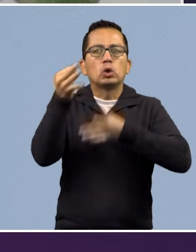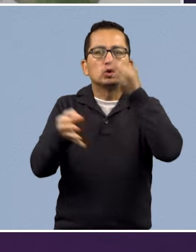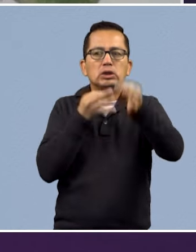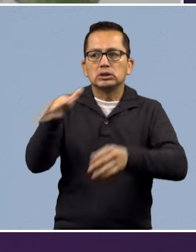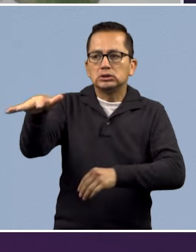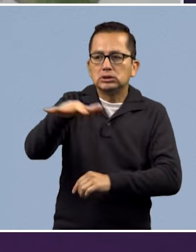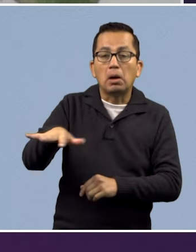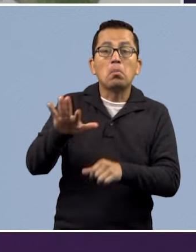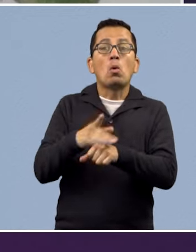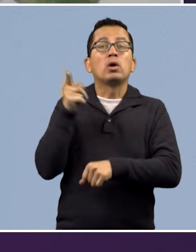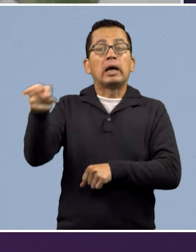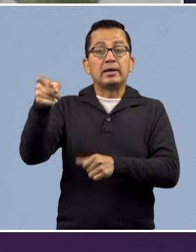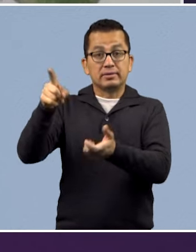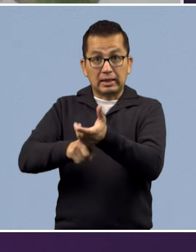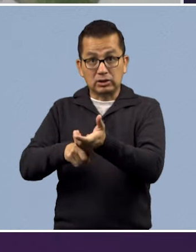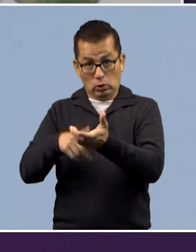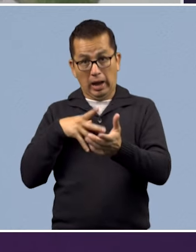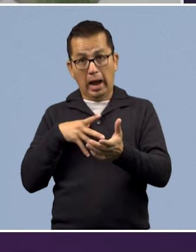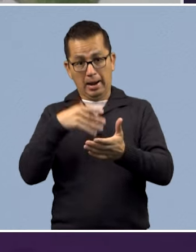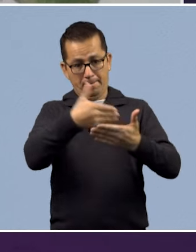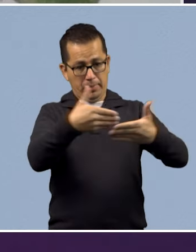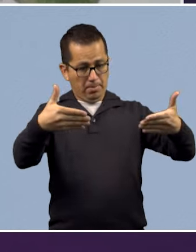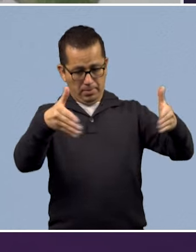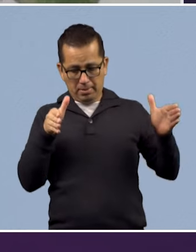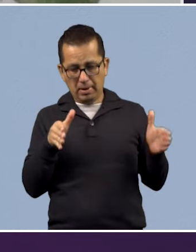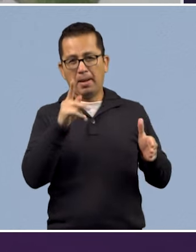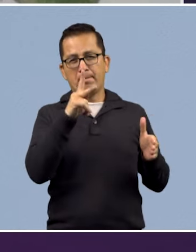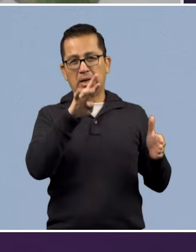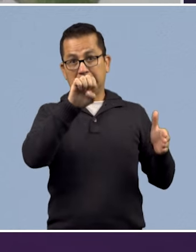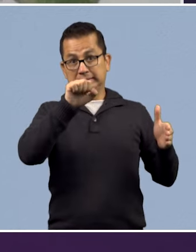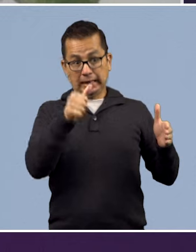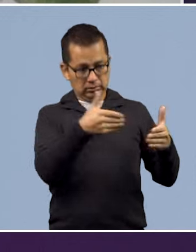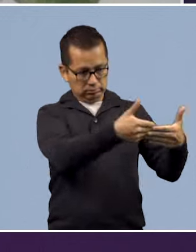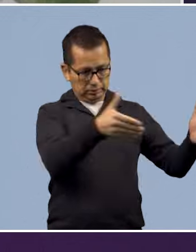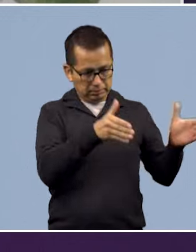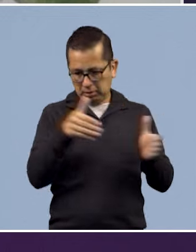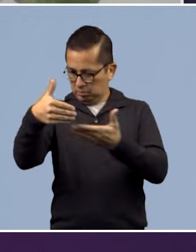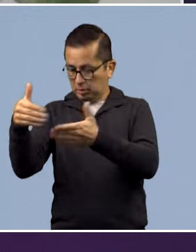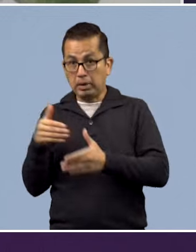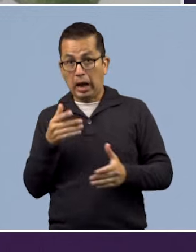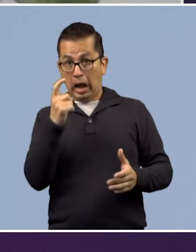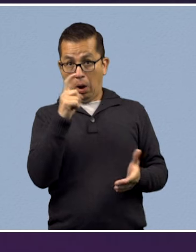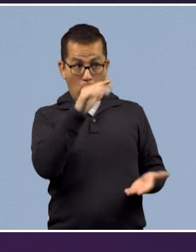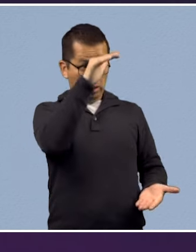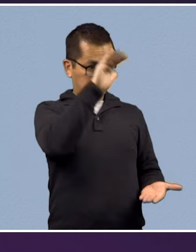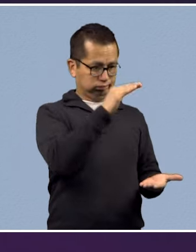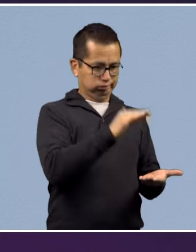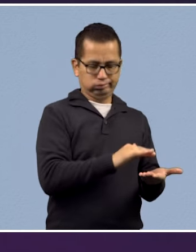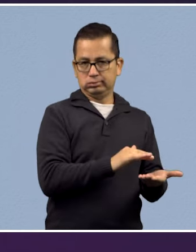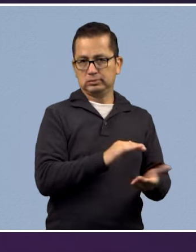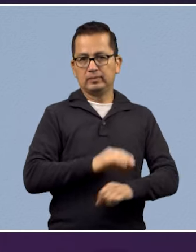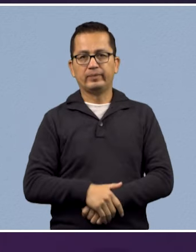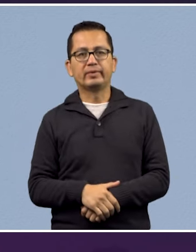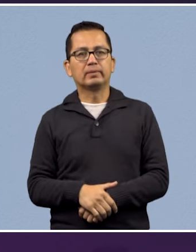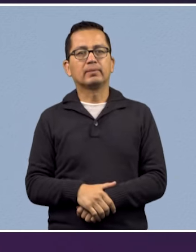las presas no están recibiendo mucha agua.